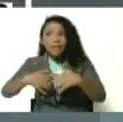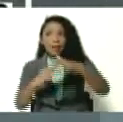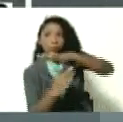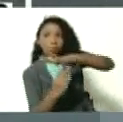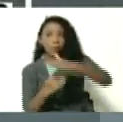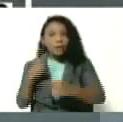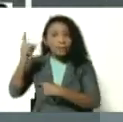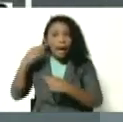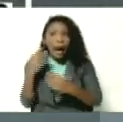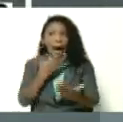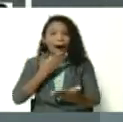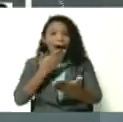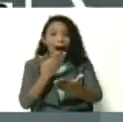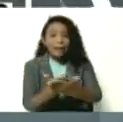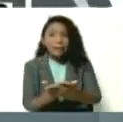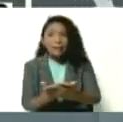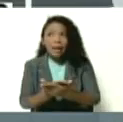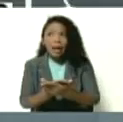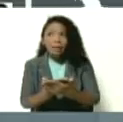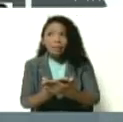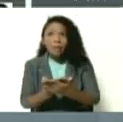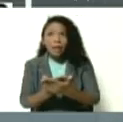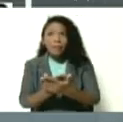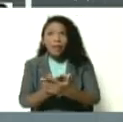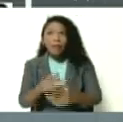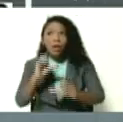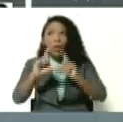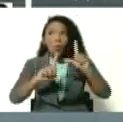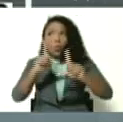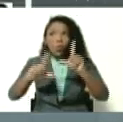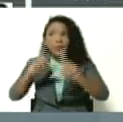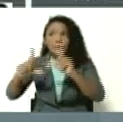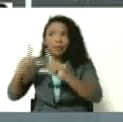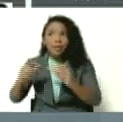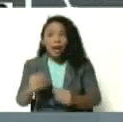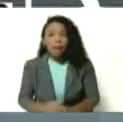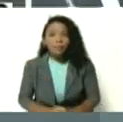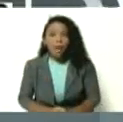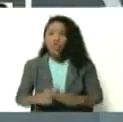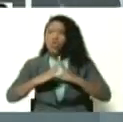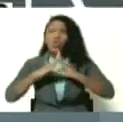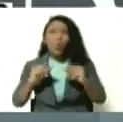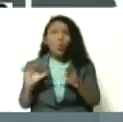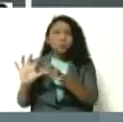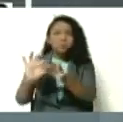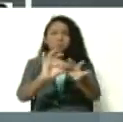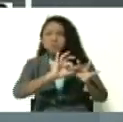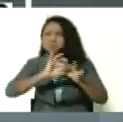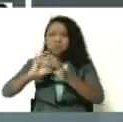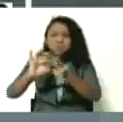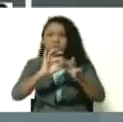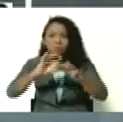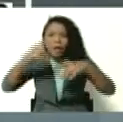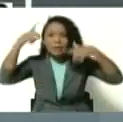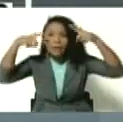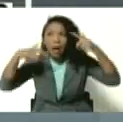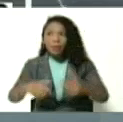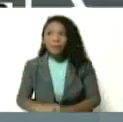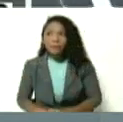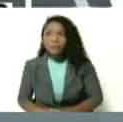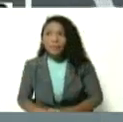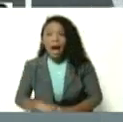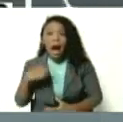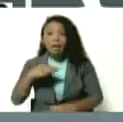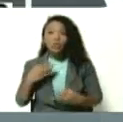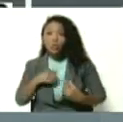agradecemos, a todos, CVE Logística, CVE Logística, todos somos uno, todos somos Chávez, todos somos Chávez, aquí